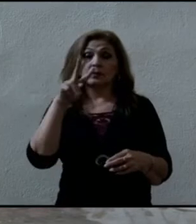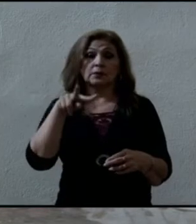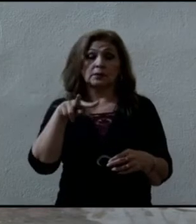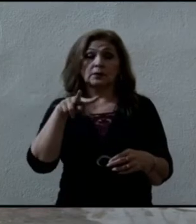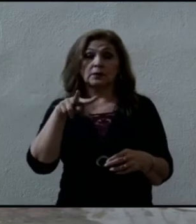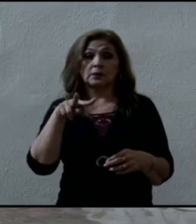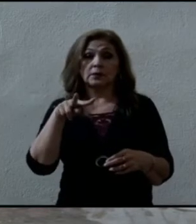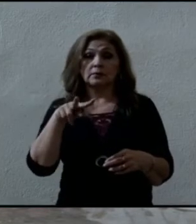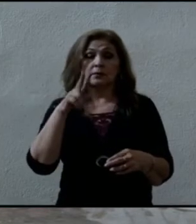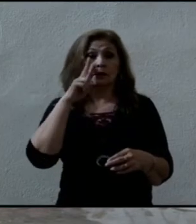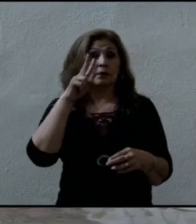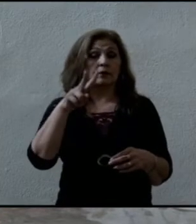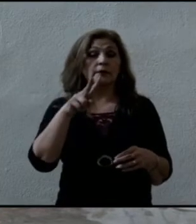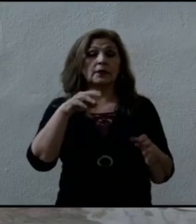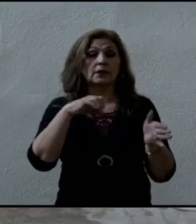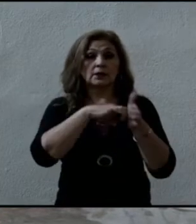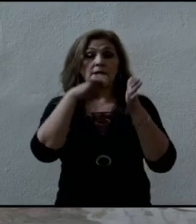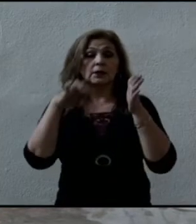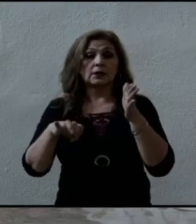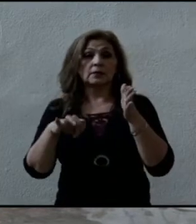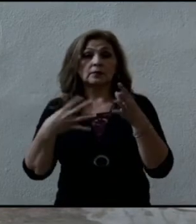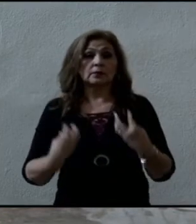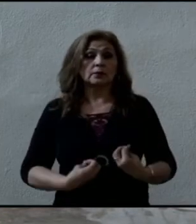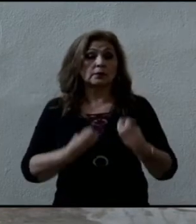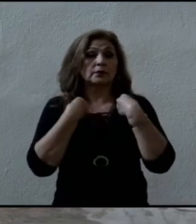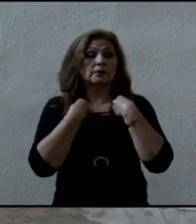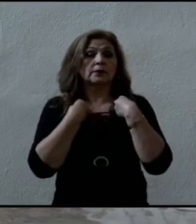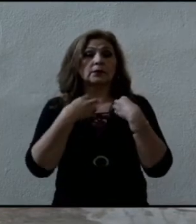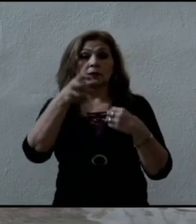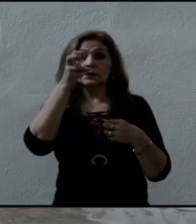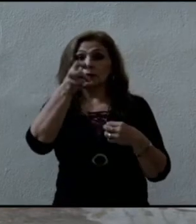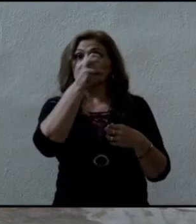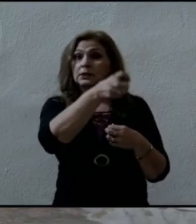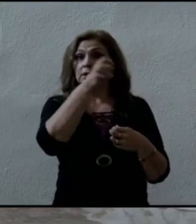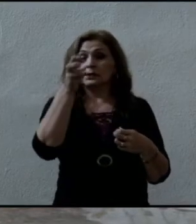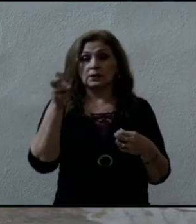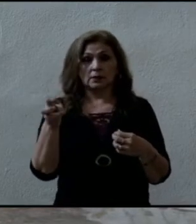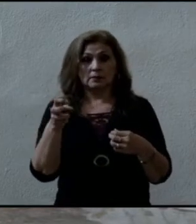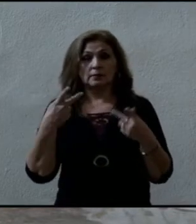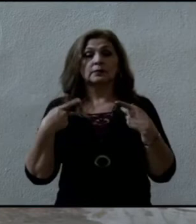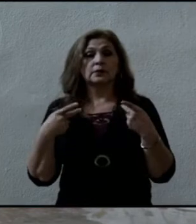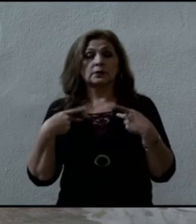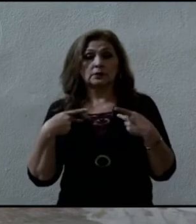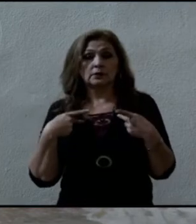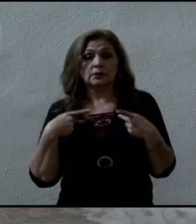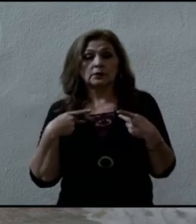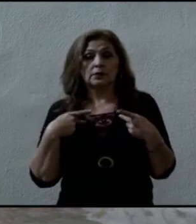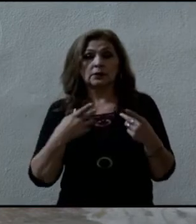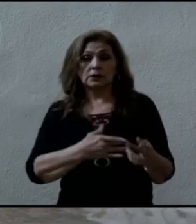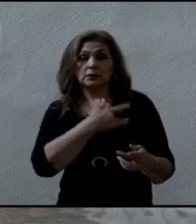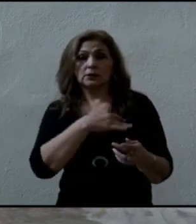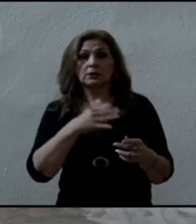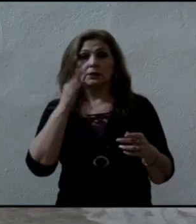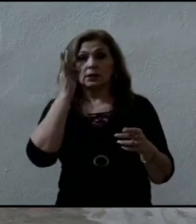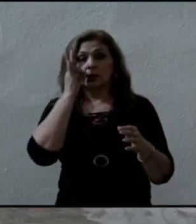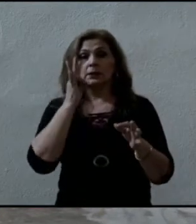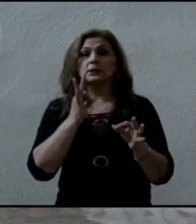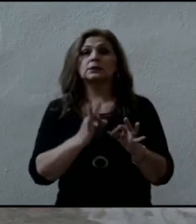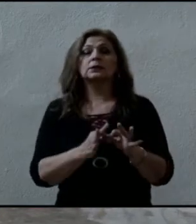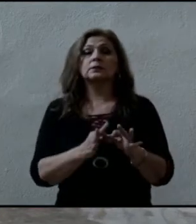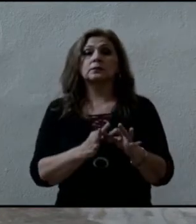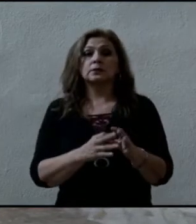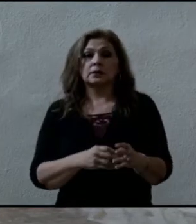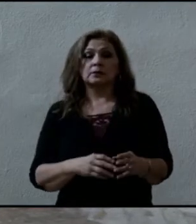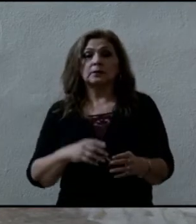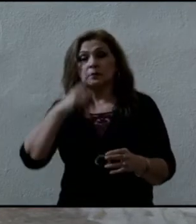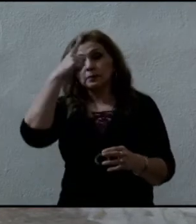con su ejemplo, con su cariño, con su responsabilidad. Hermanas y